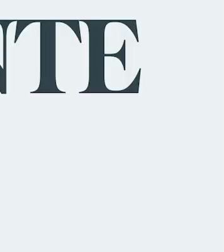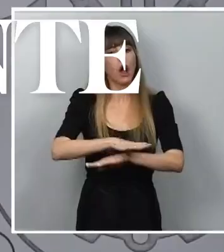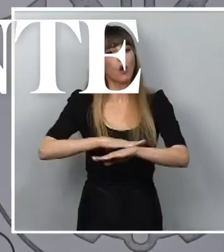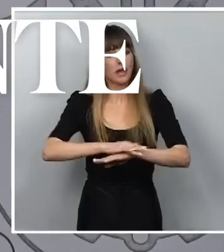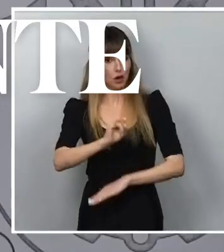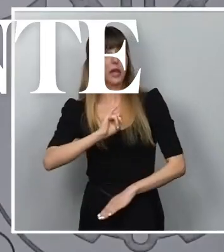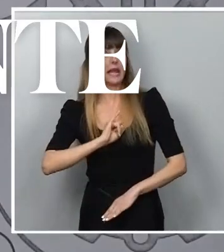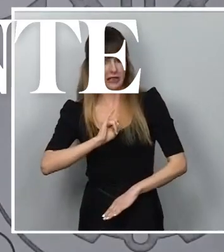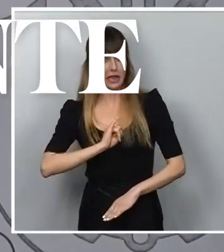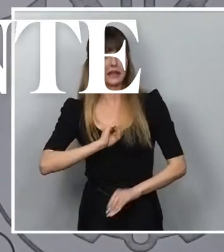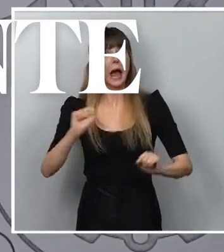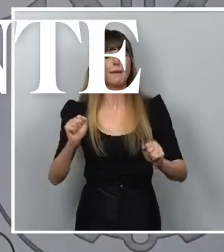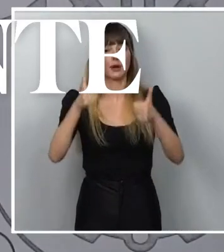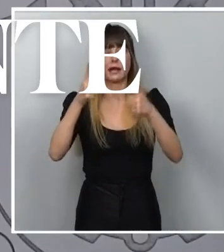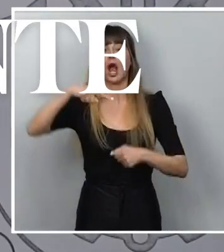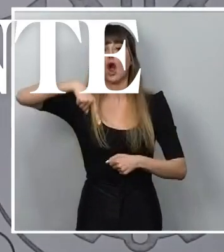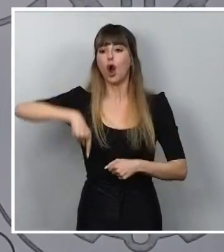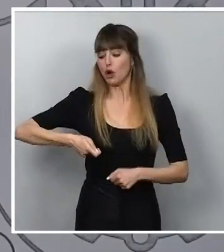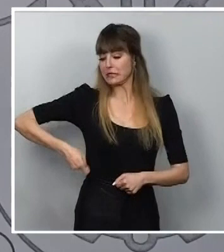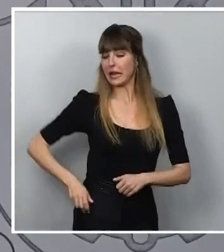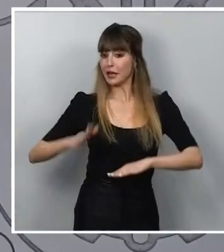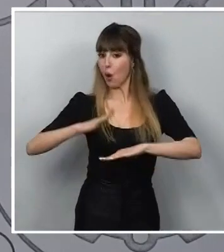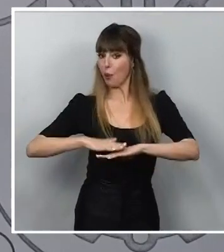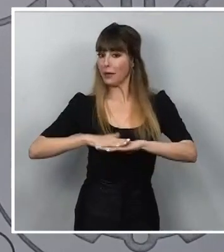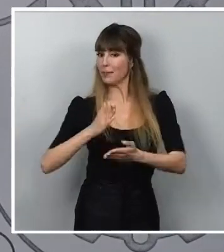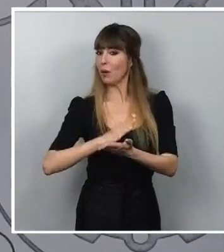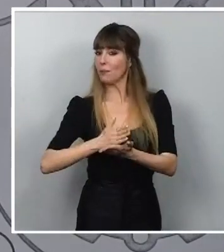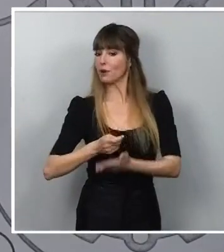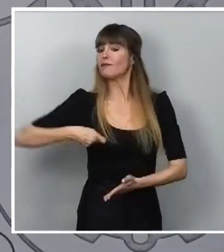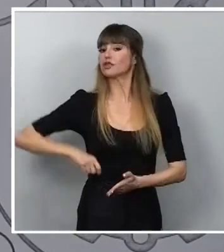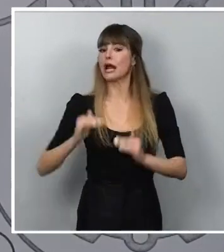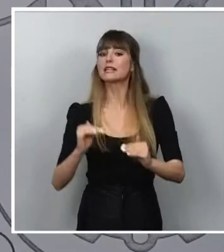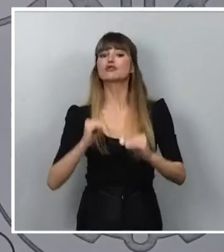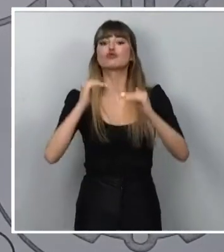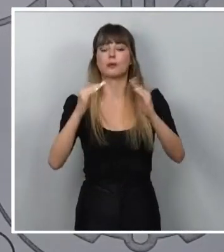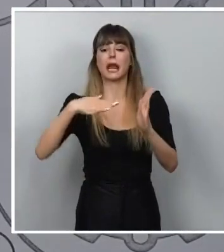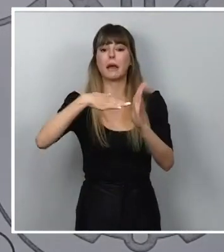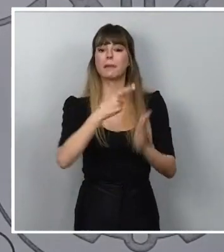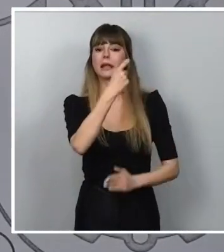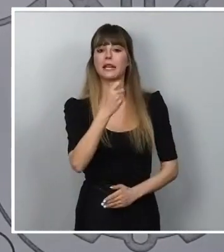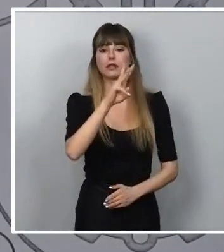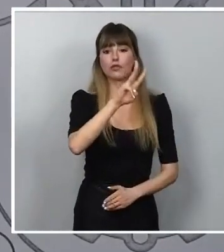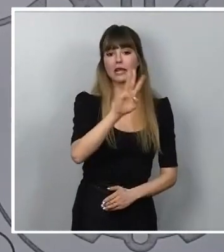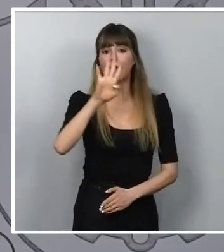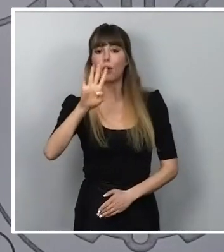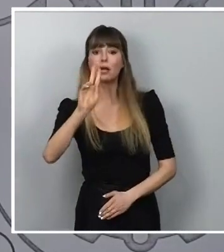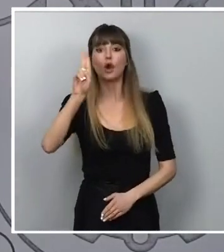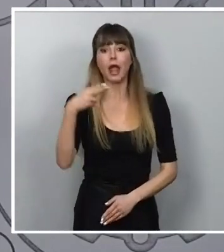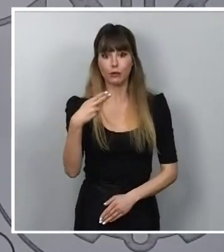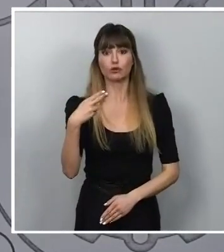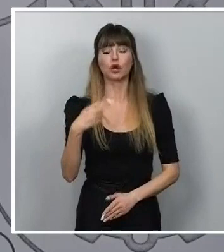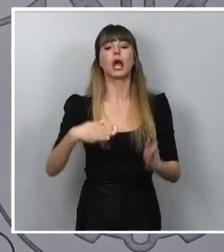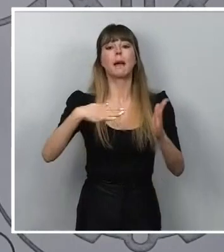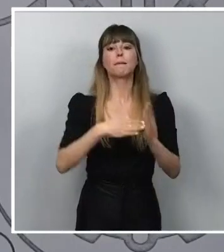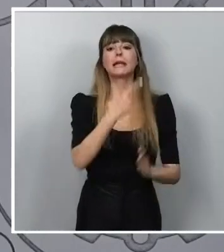Hoy hemos aprobado la subida del salario mínimo interprofesional, alcanzando los 1.134 euros, 1